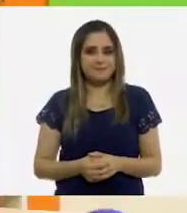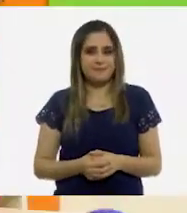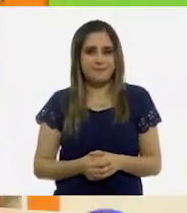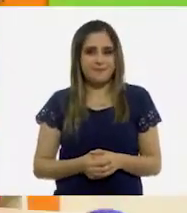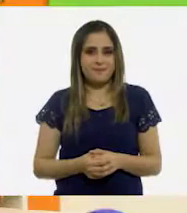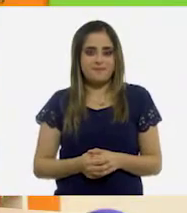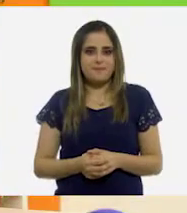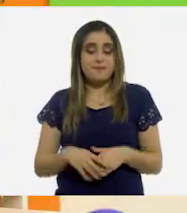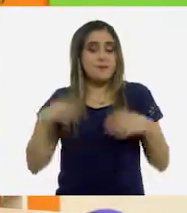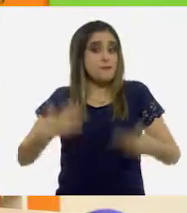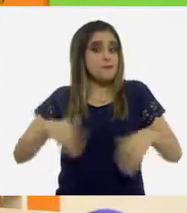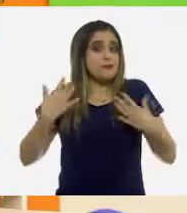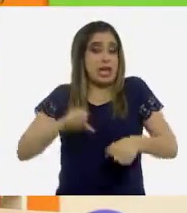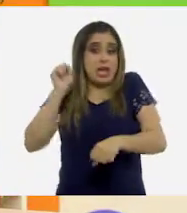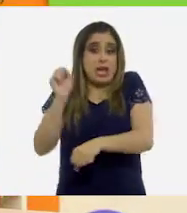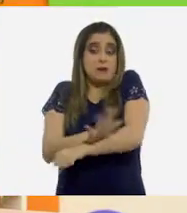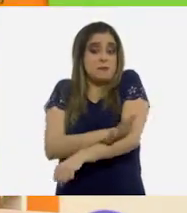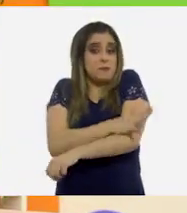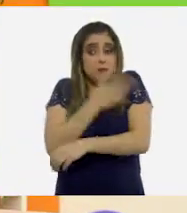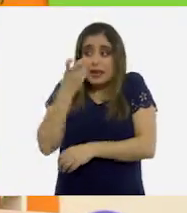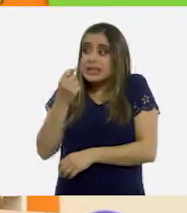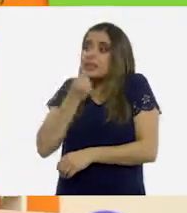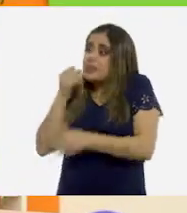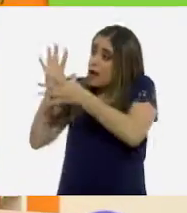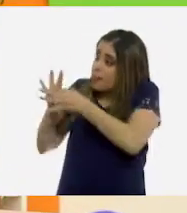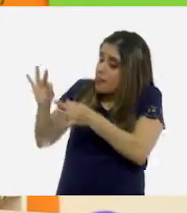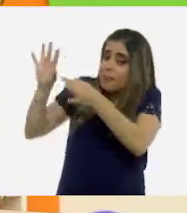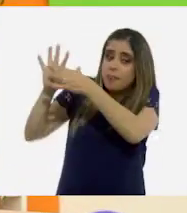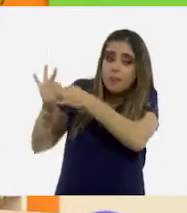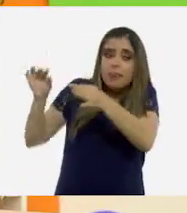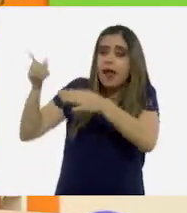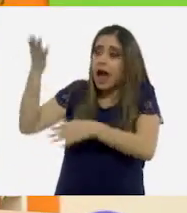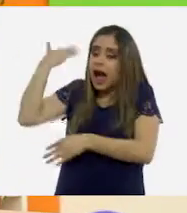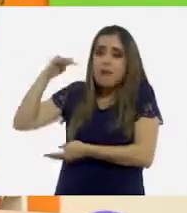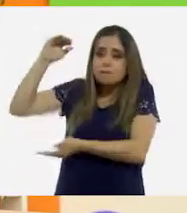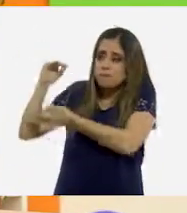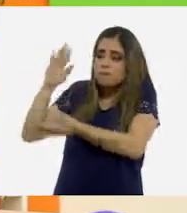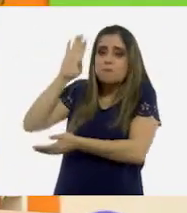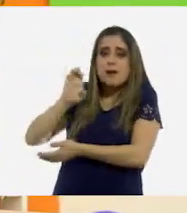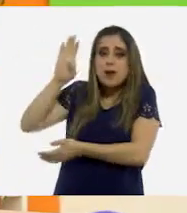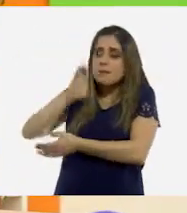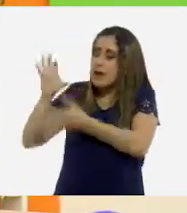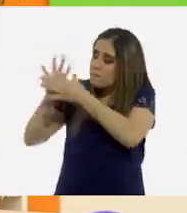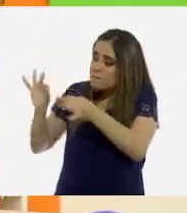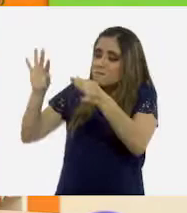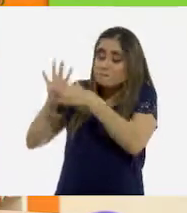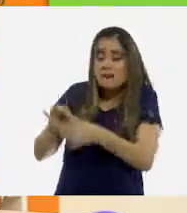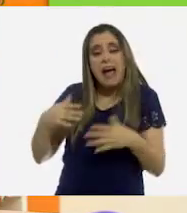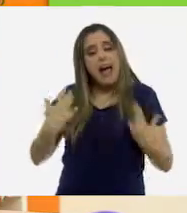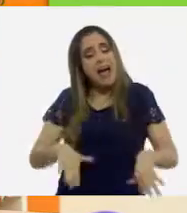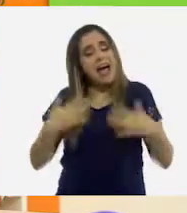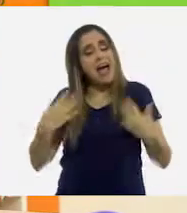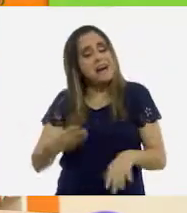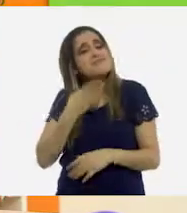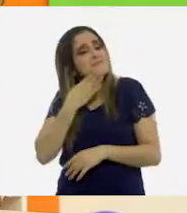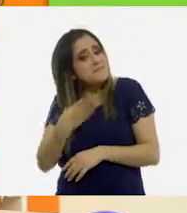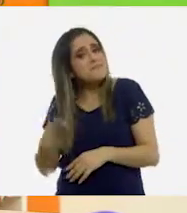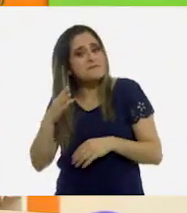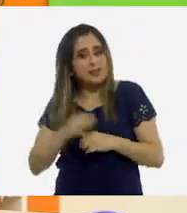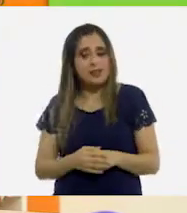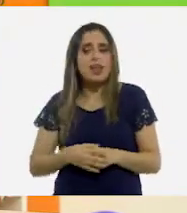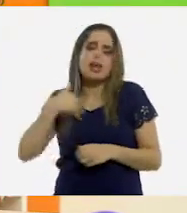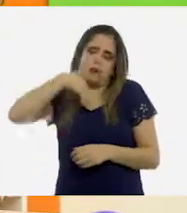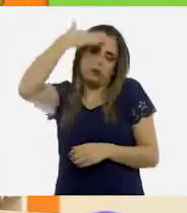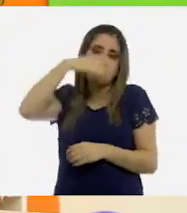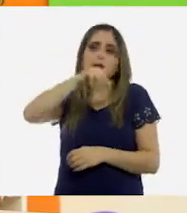Qué emoción escuchar lo que las niñas y niños saben de cuando eran más pequeños. Estoy segura que también las personas que cuidan